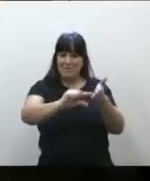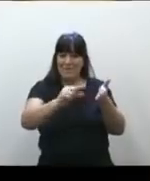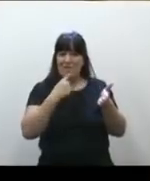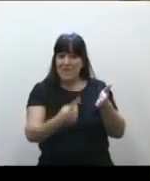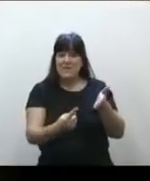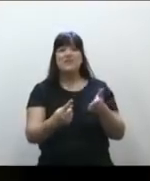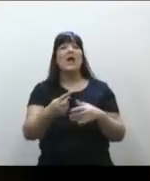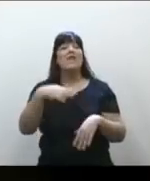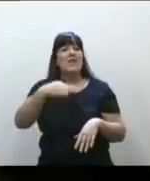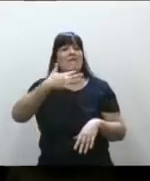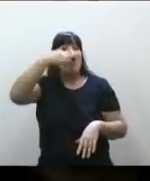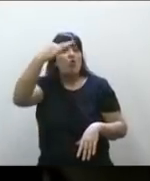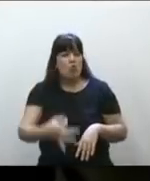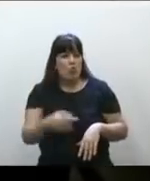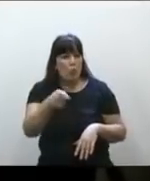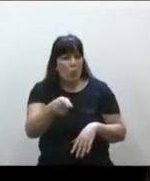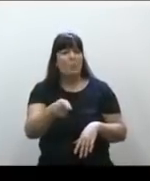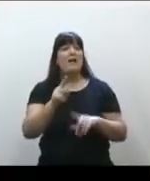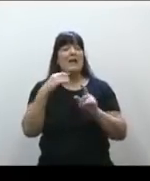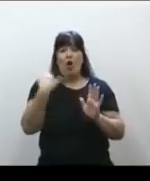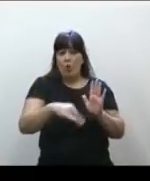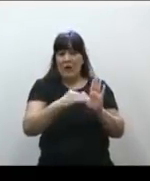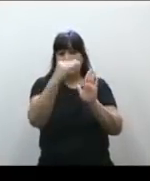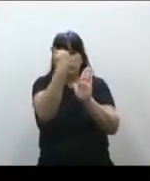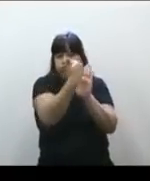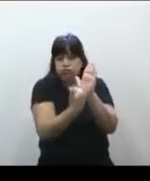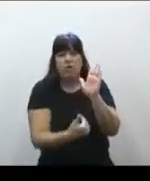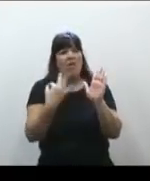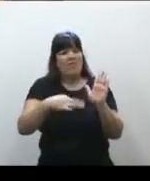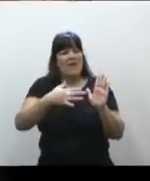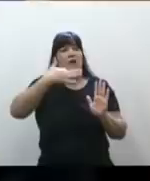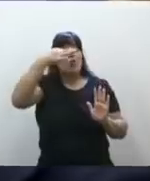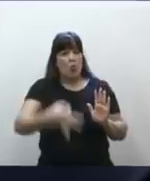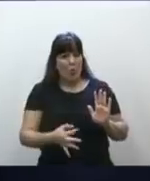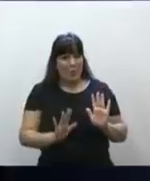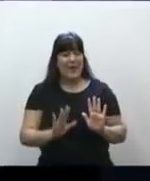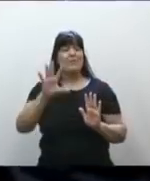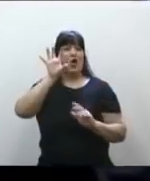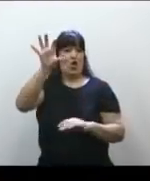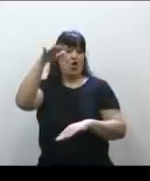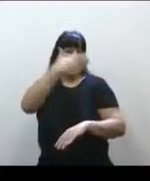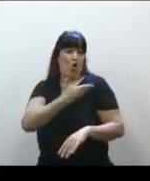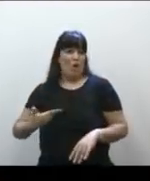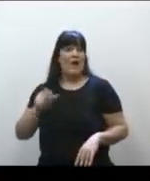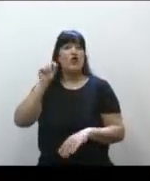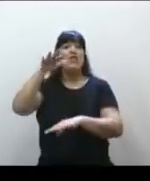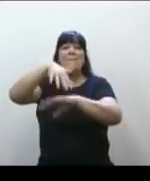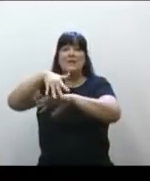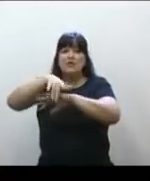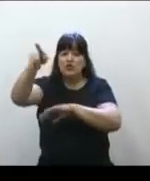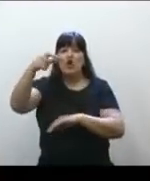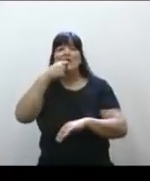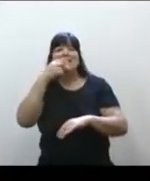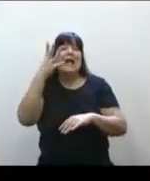los efectos de cumplir más acabadamente estas obligaciones, el gobierno, el de Misiones, podrá por medio de